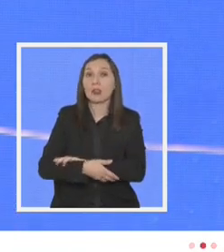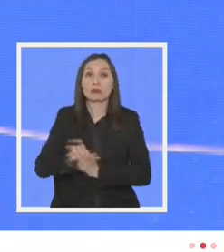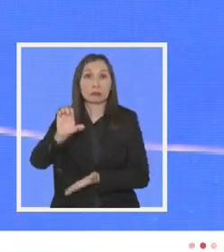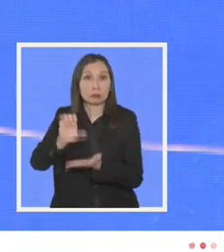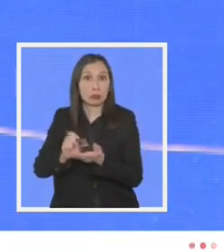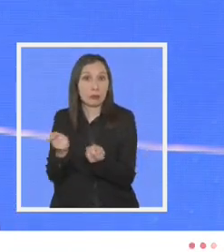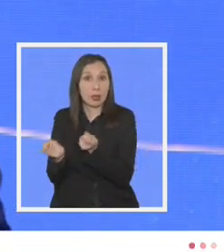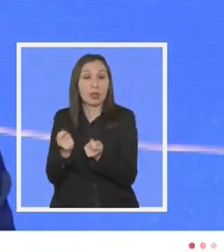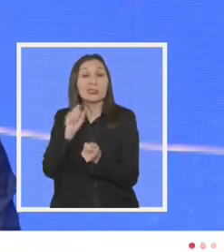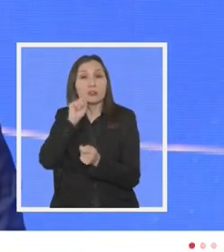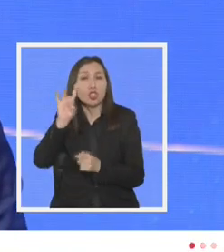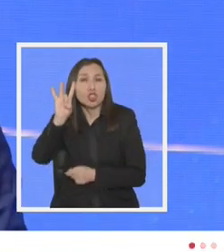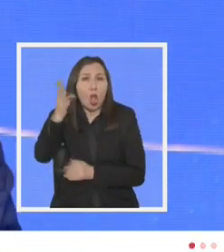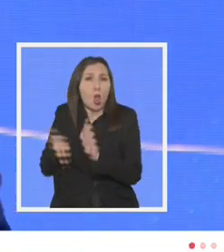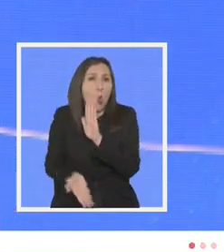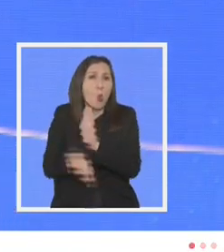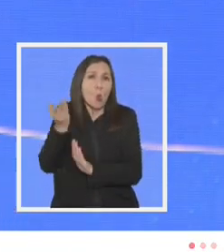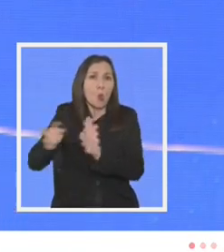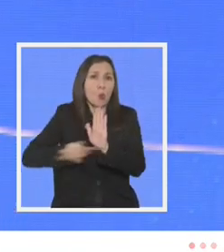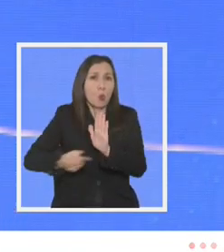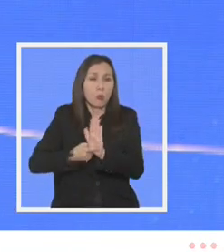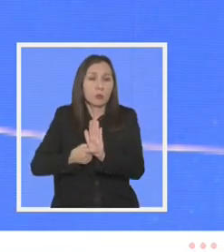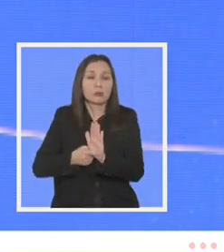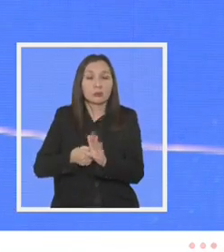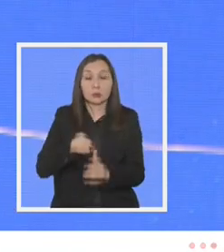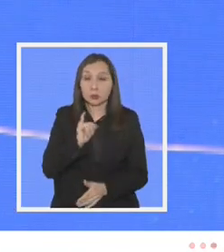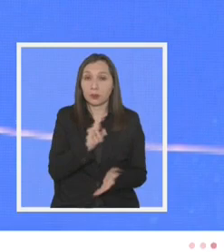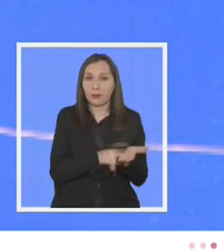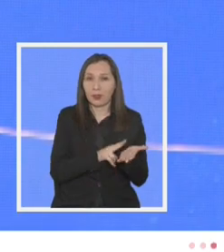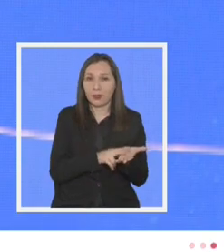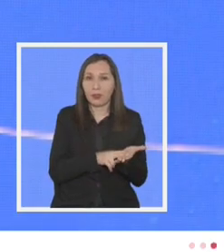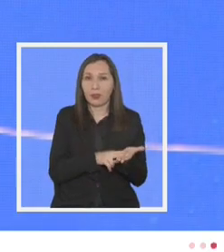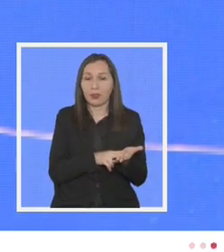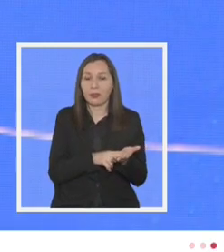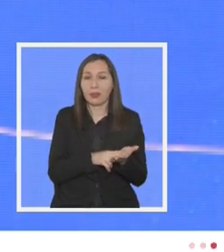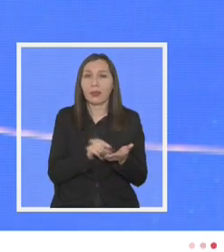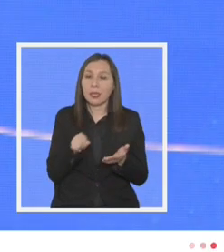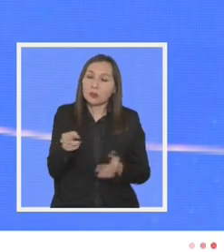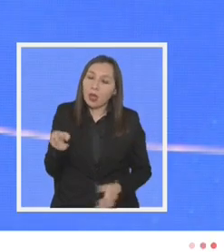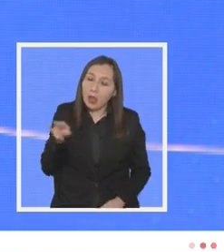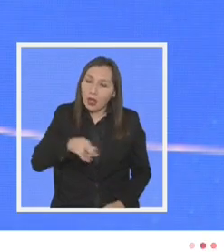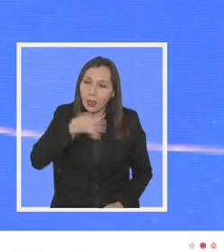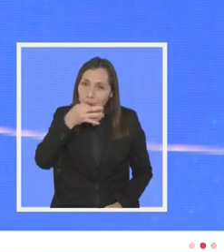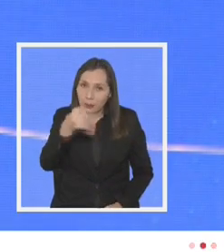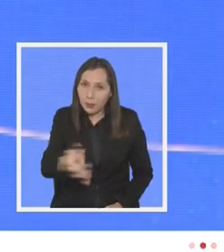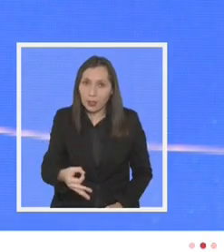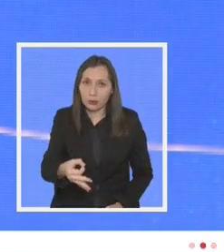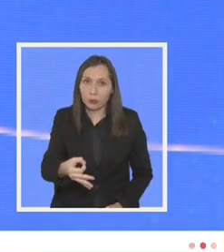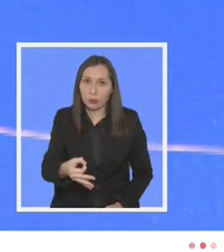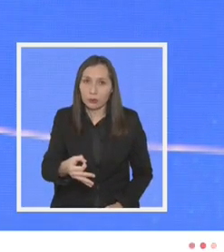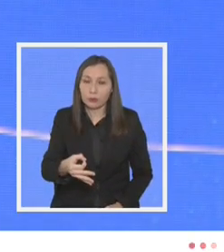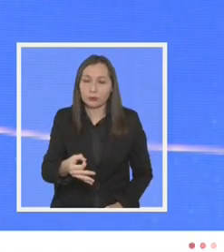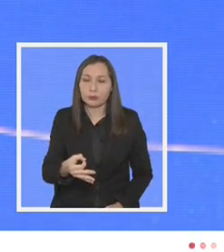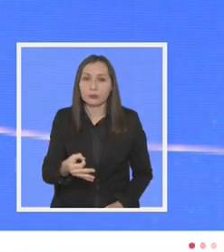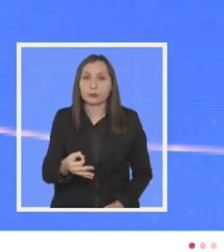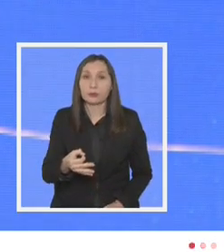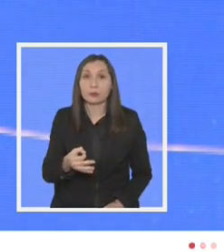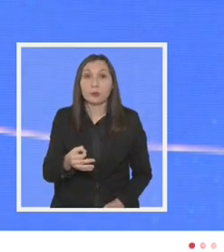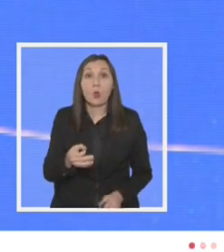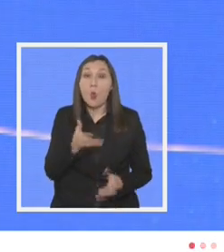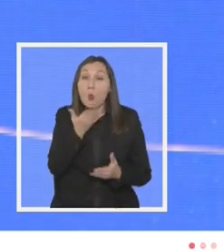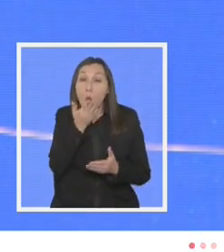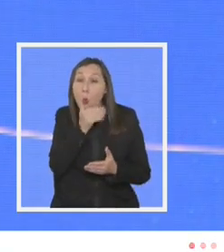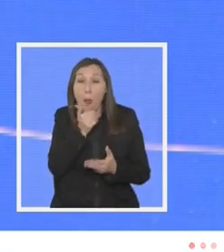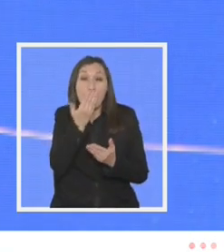aumento de la carga tributaria pero es una realidad y en esto insisto que si no